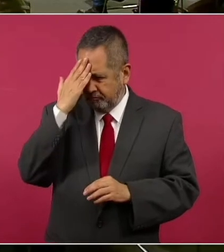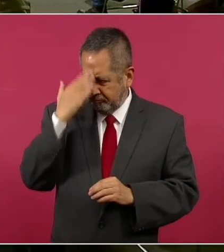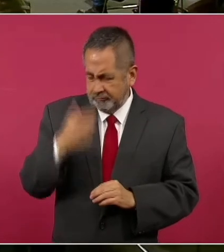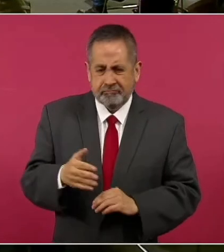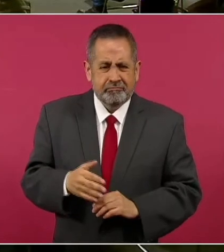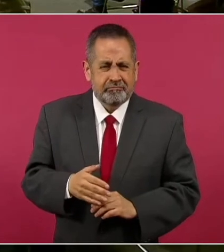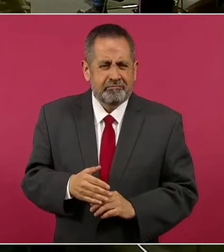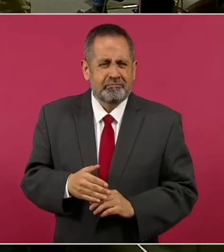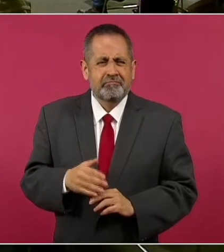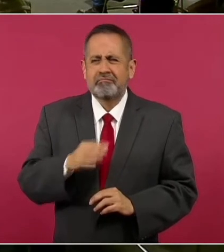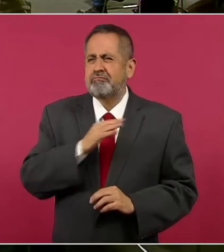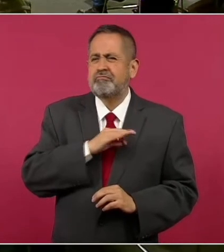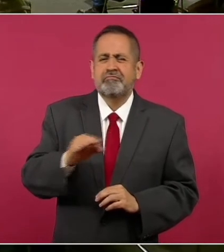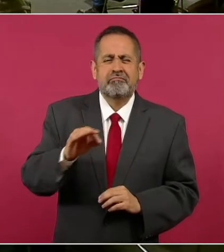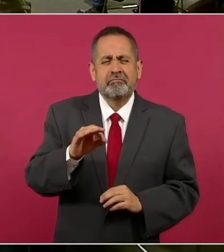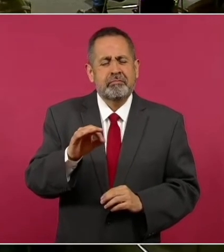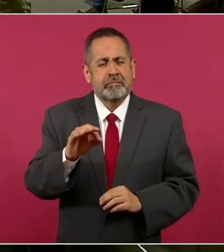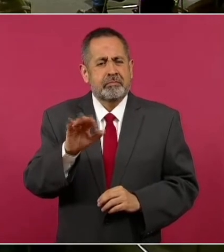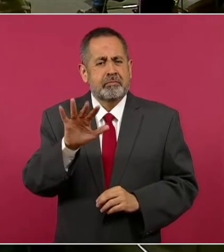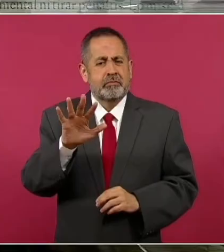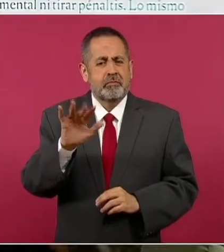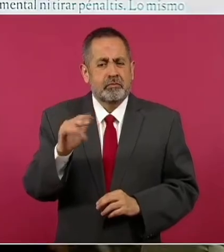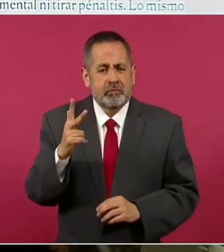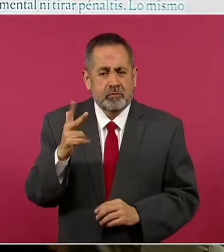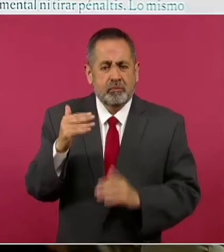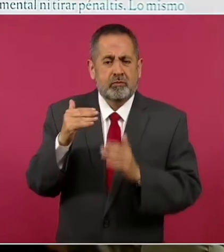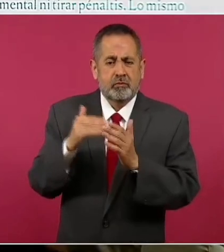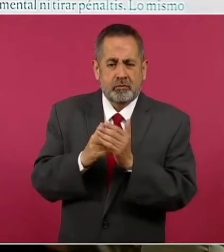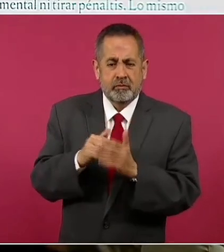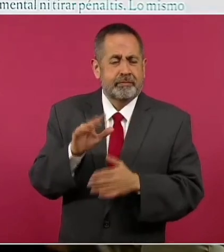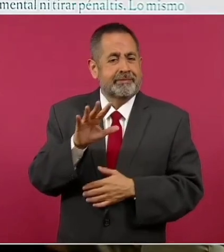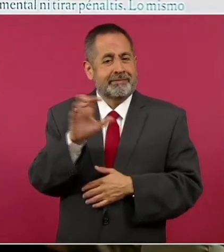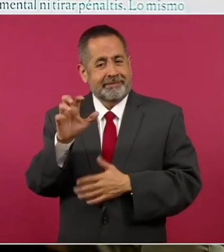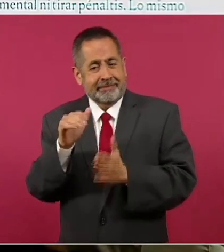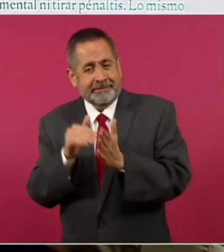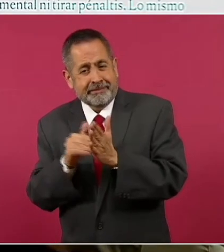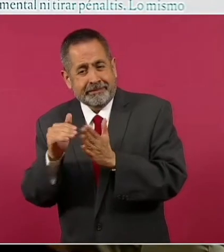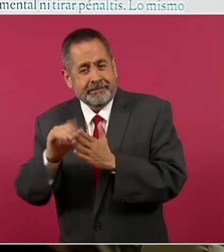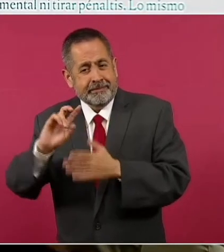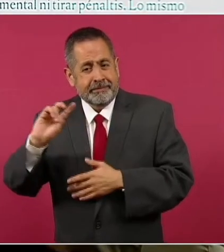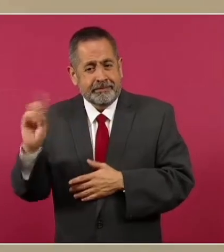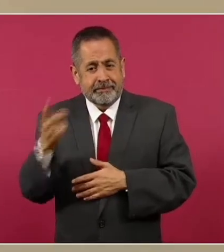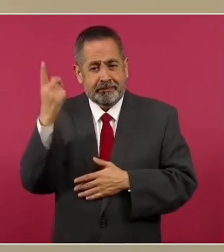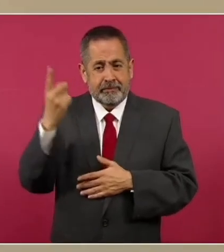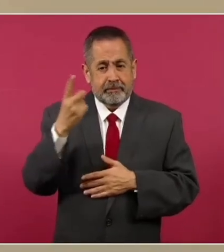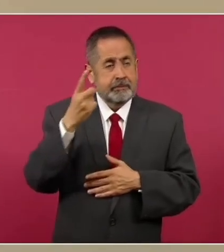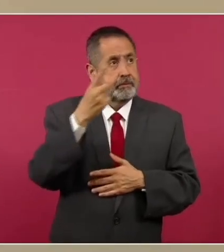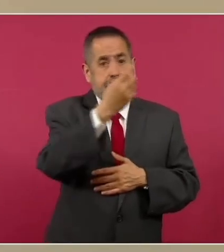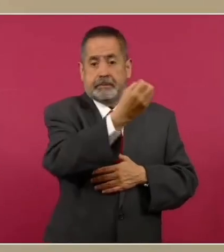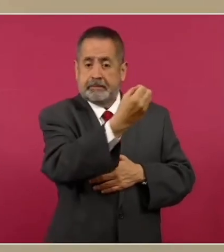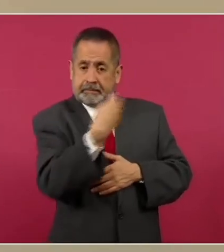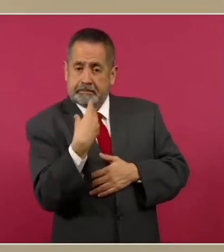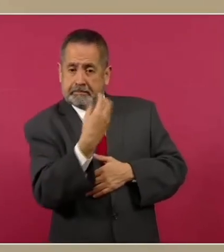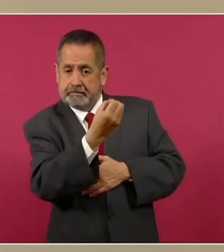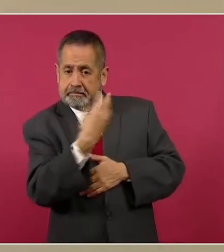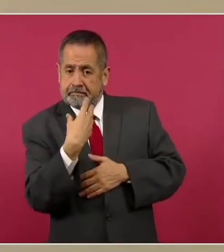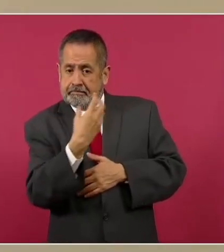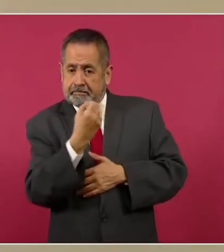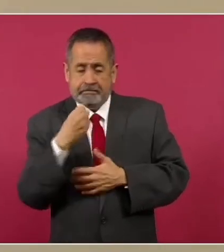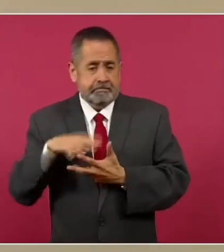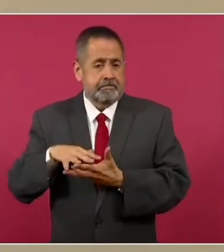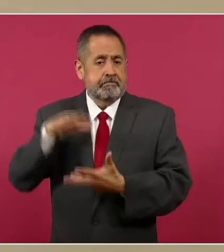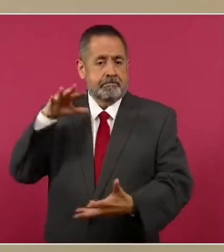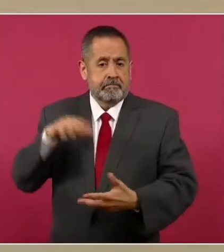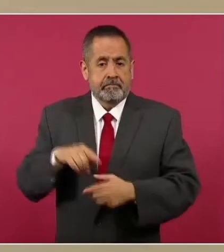Vamos a estar como en 58 mil 500 millones de dólares de